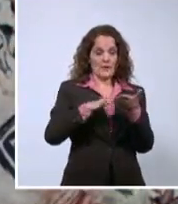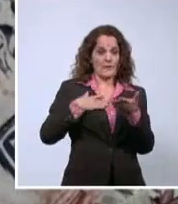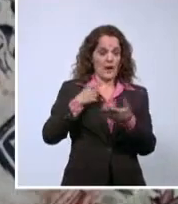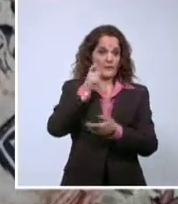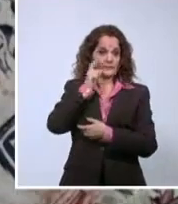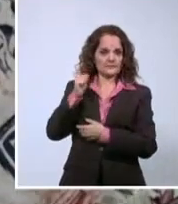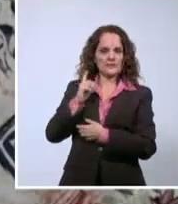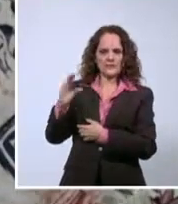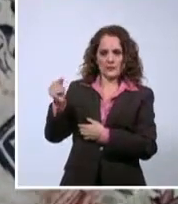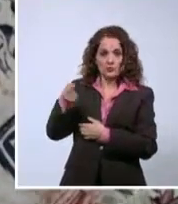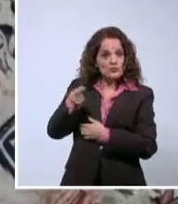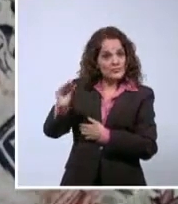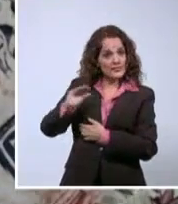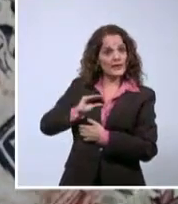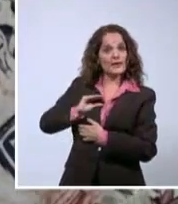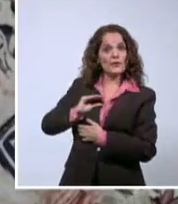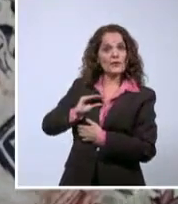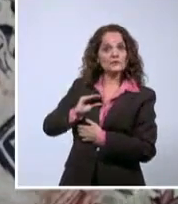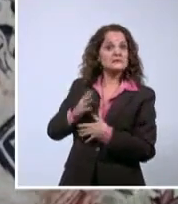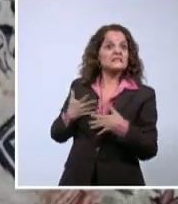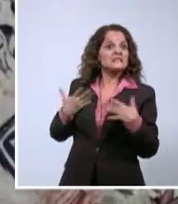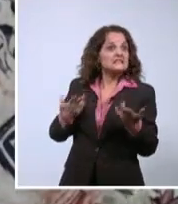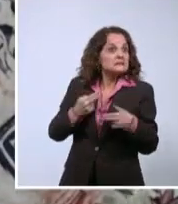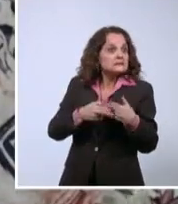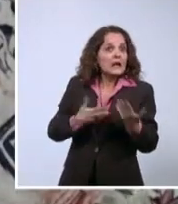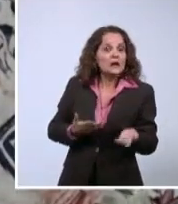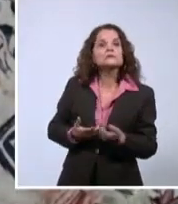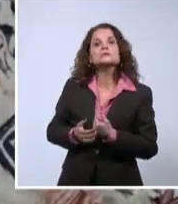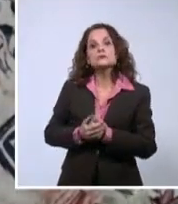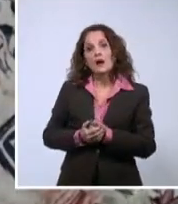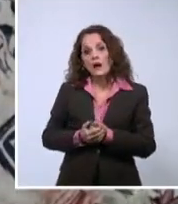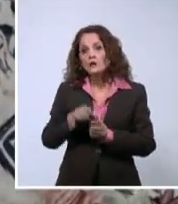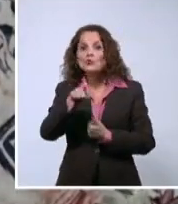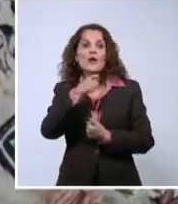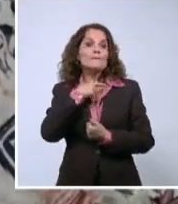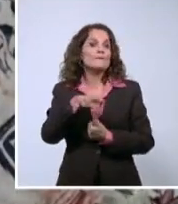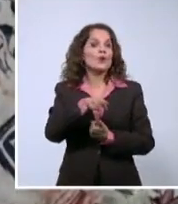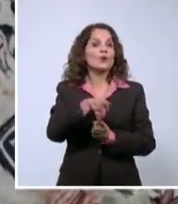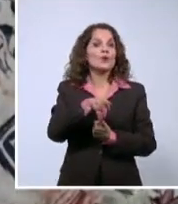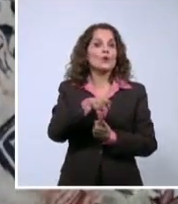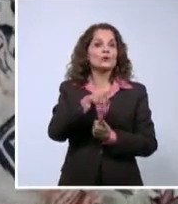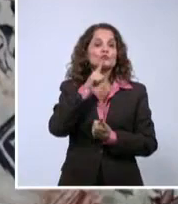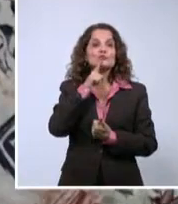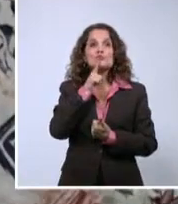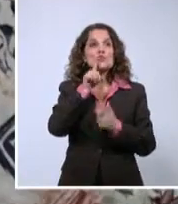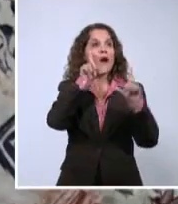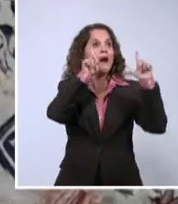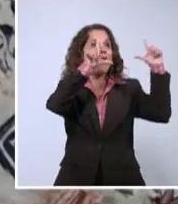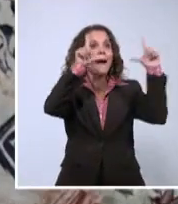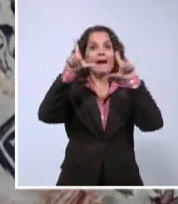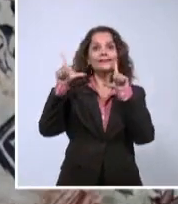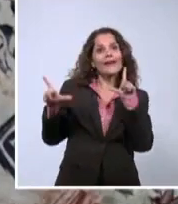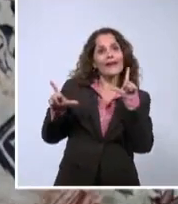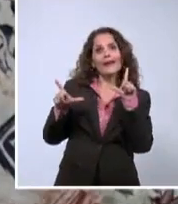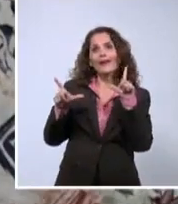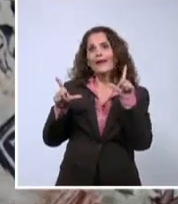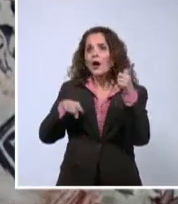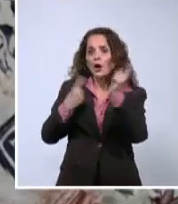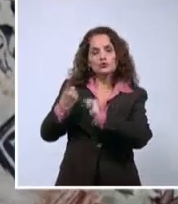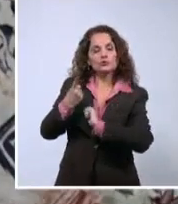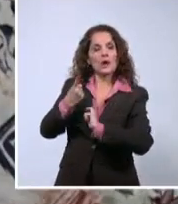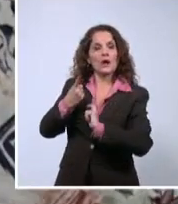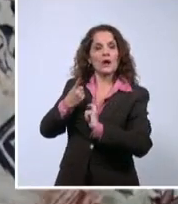Y yo le pregunté, ¿en qué? Y entonces, donde él me dice, ¿ve? Haciendo, poniendo carteles, escribiendo sectores.